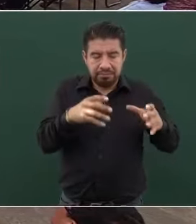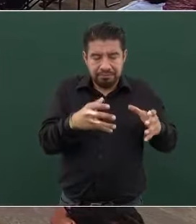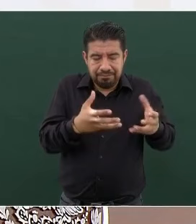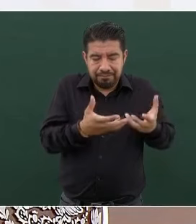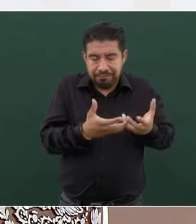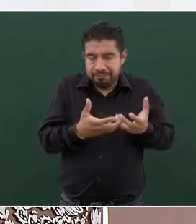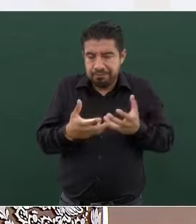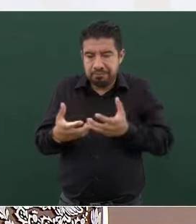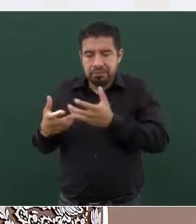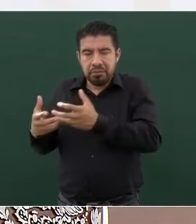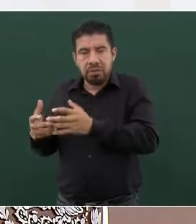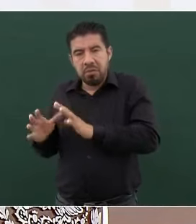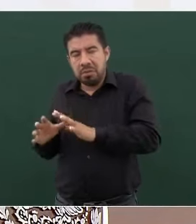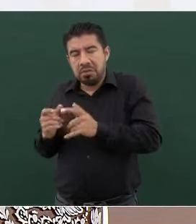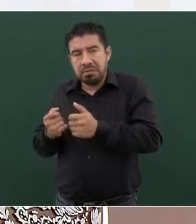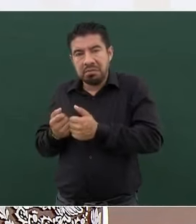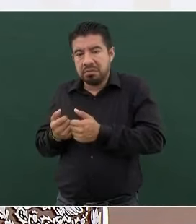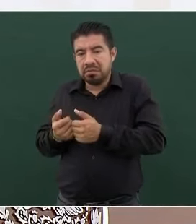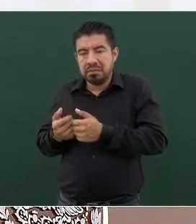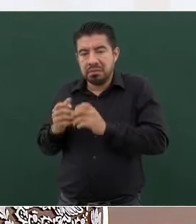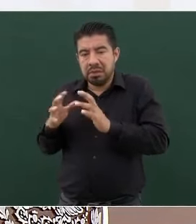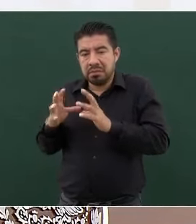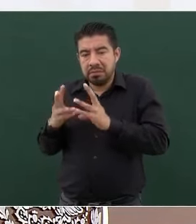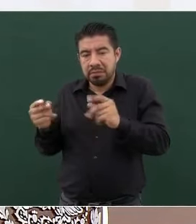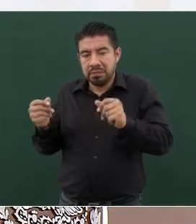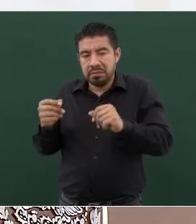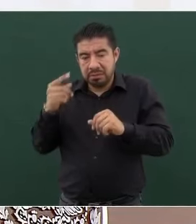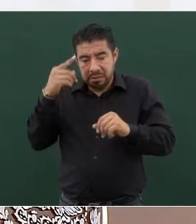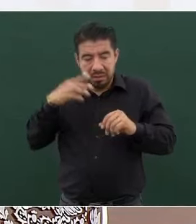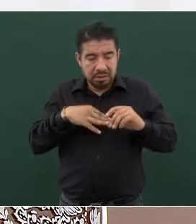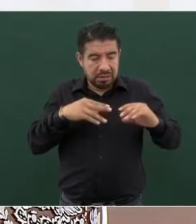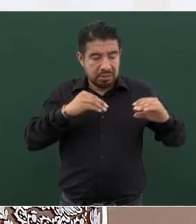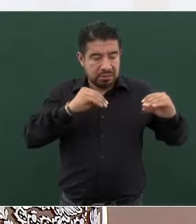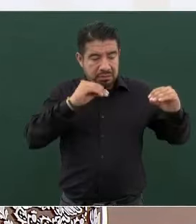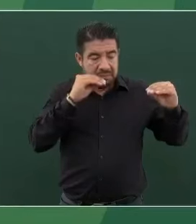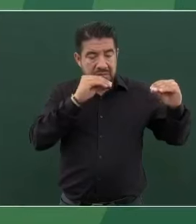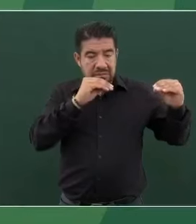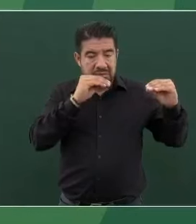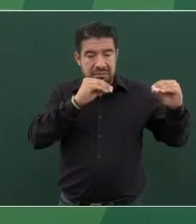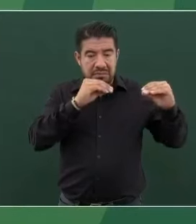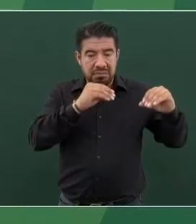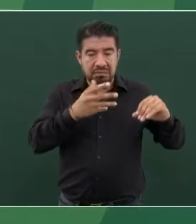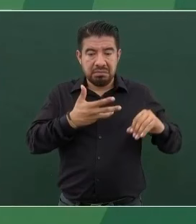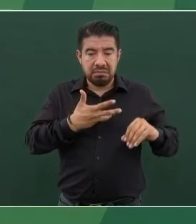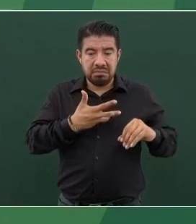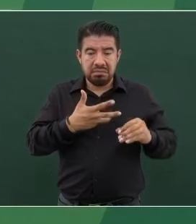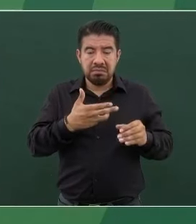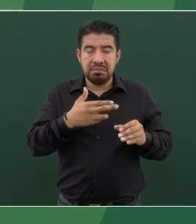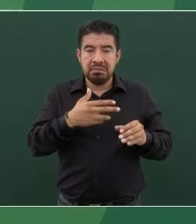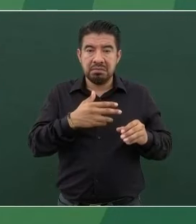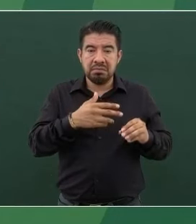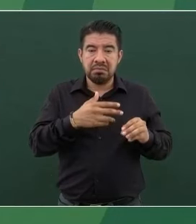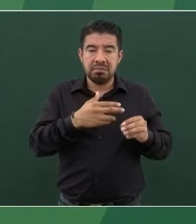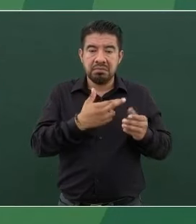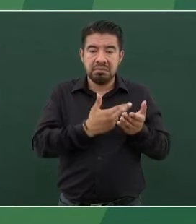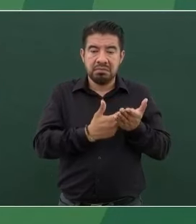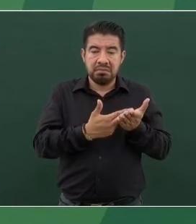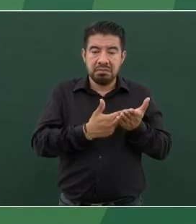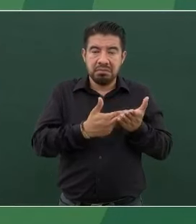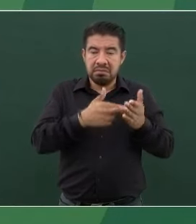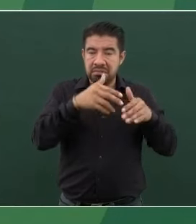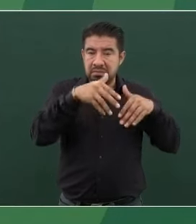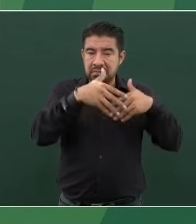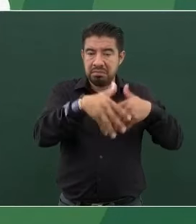evitar provocaciones, pero también estoy